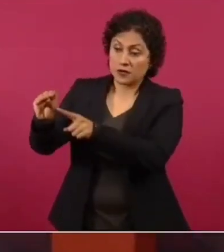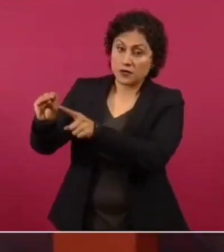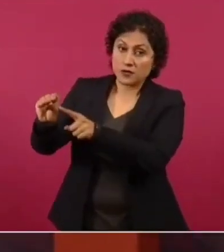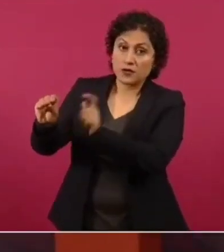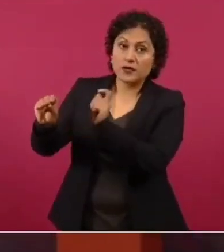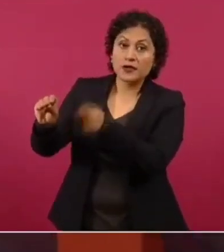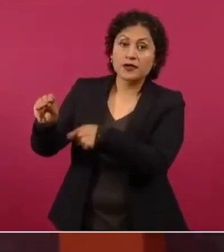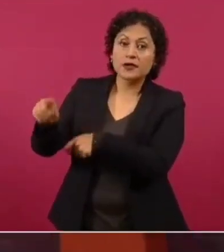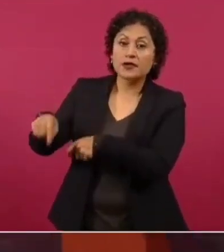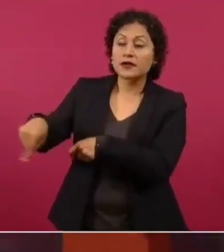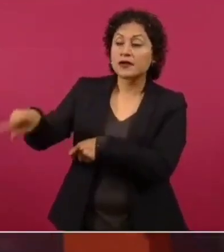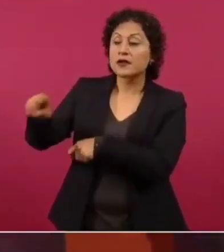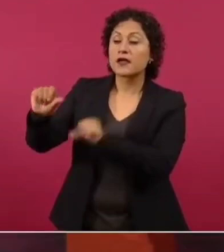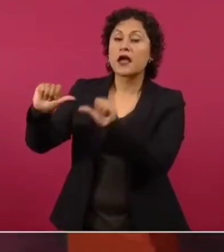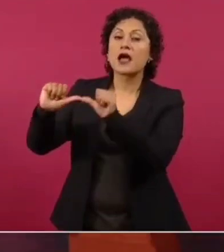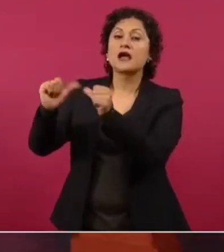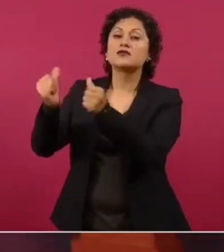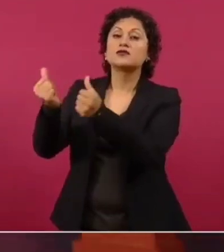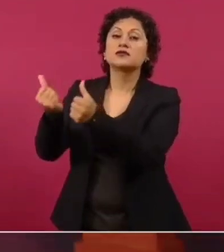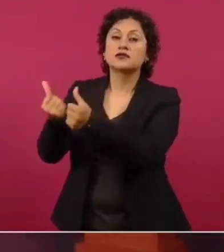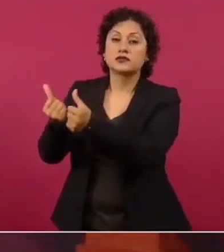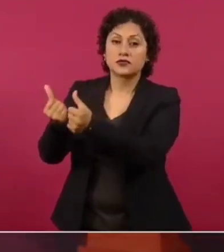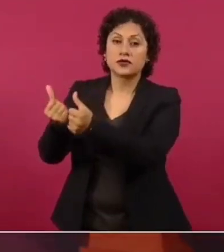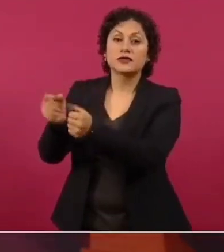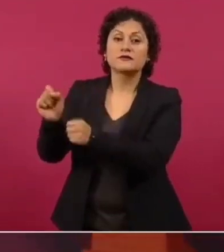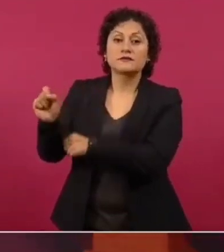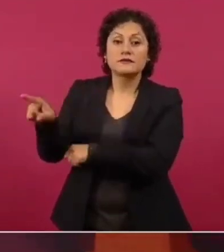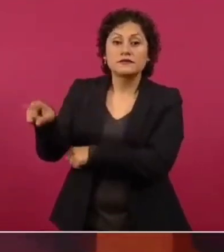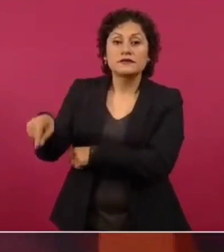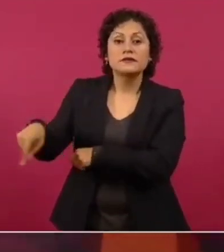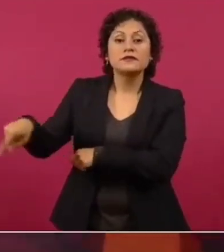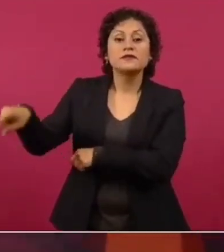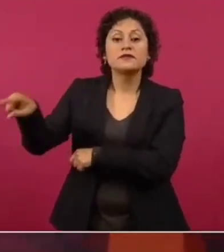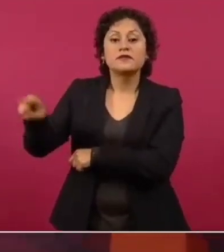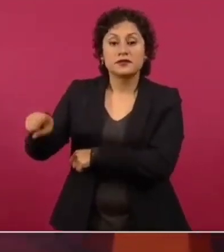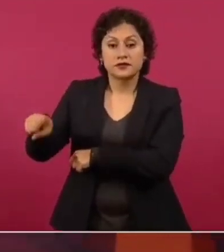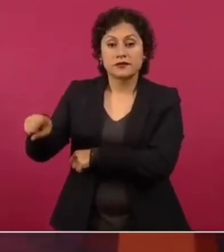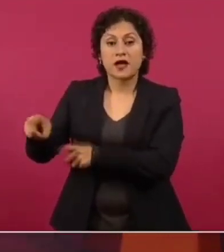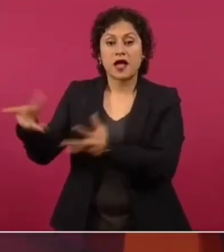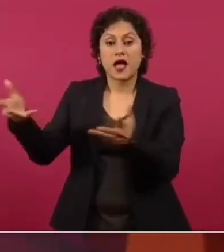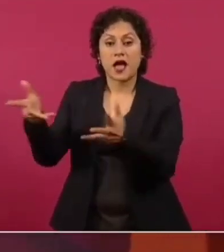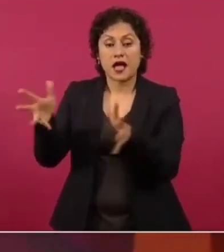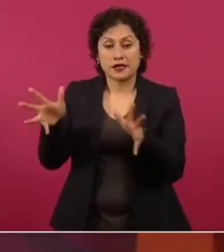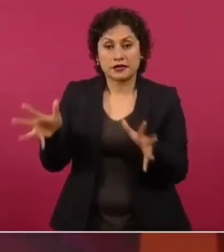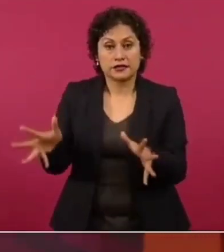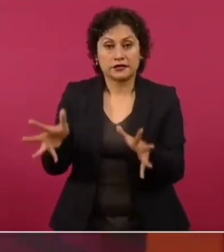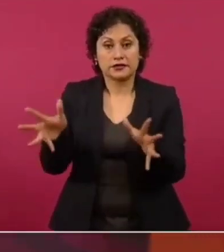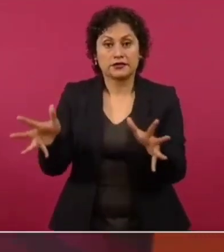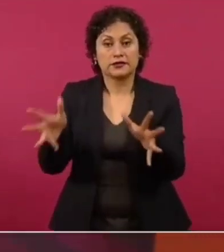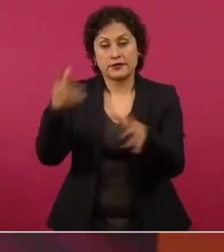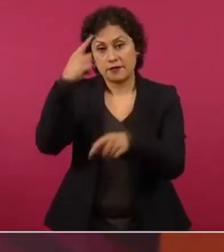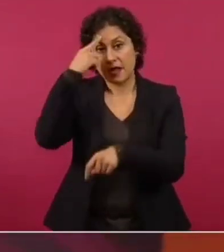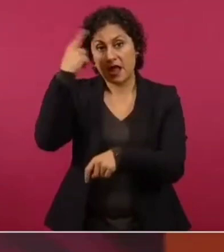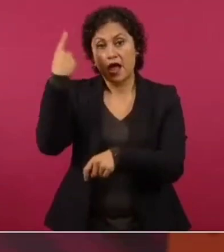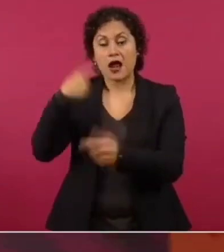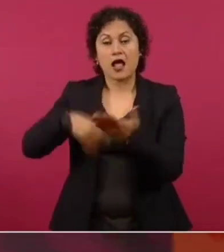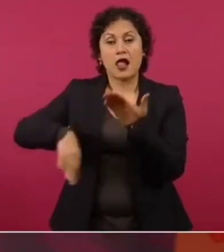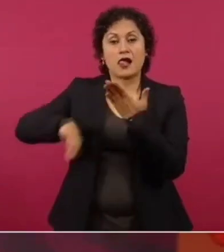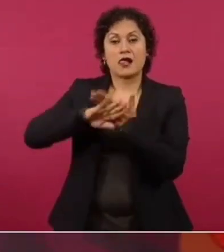han promovido una campaña de desprestigio